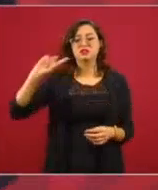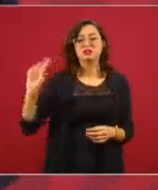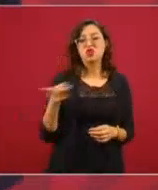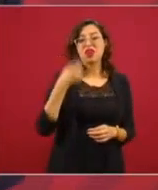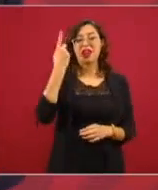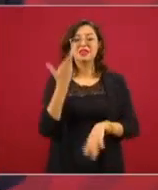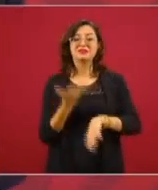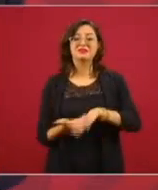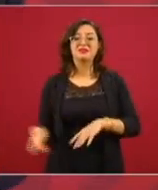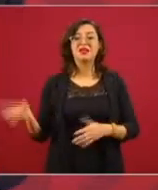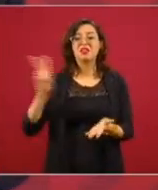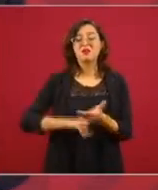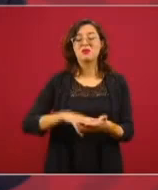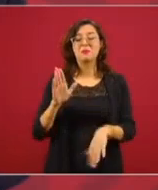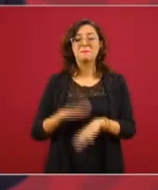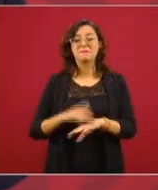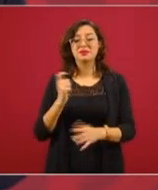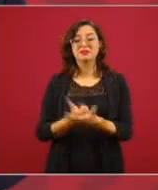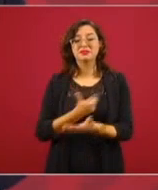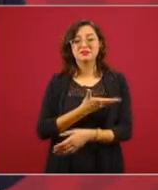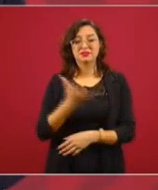de su valor.